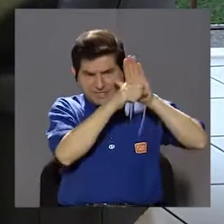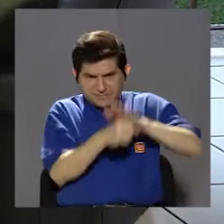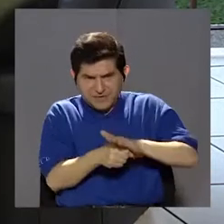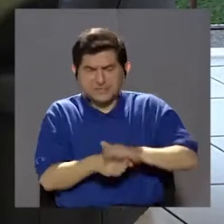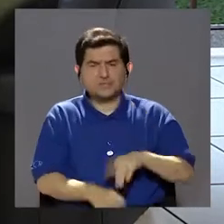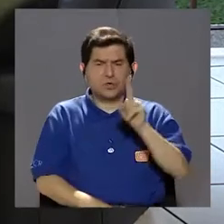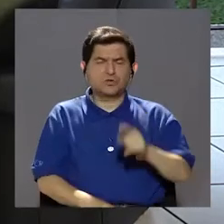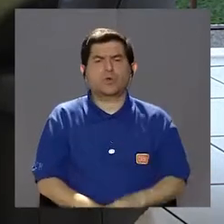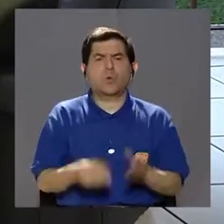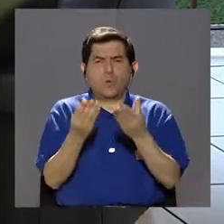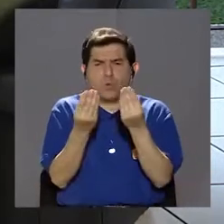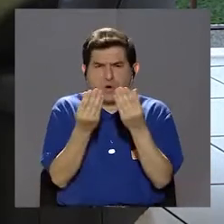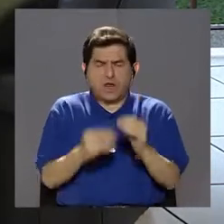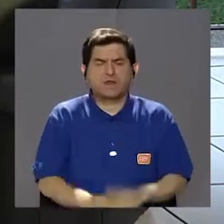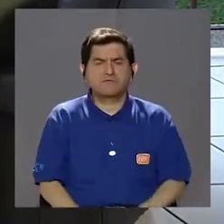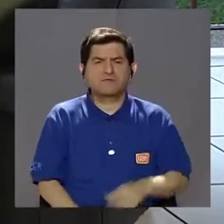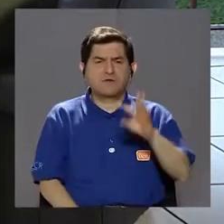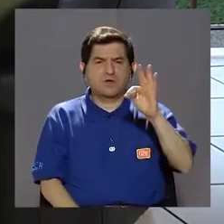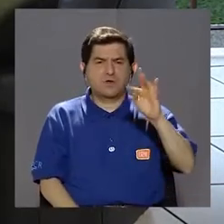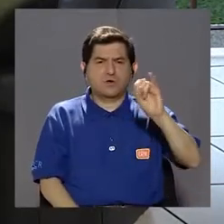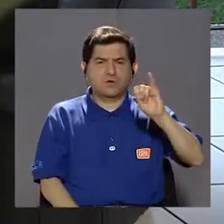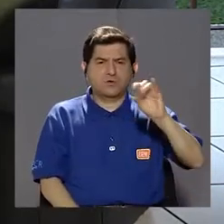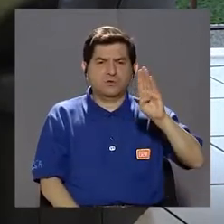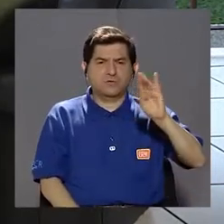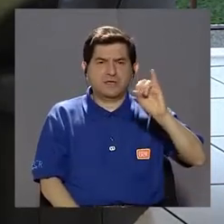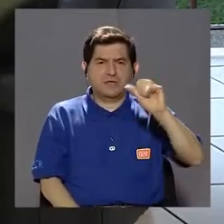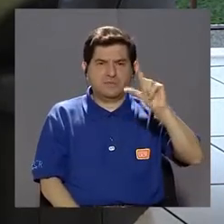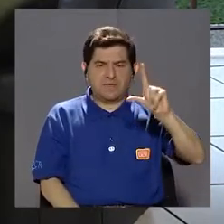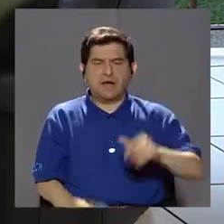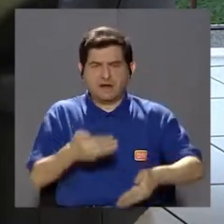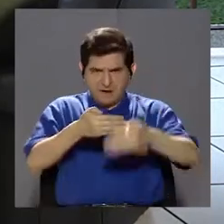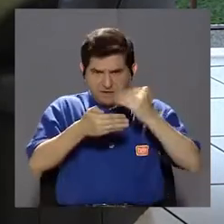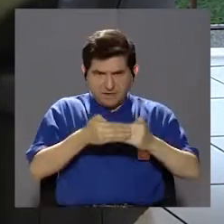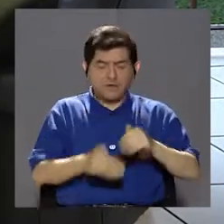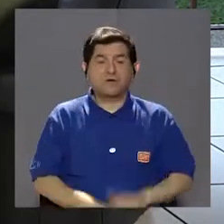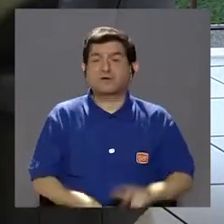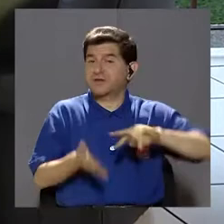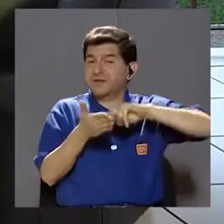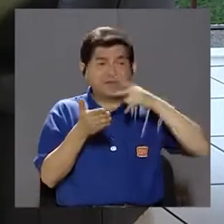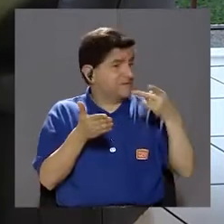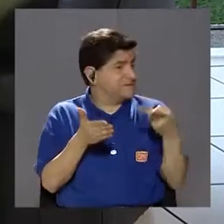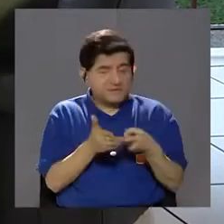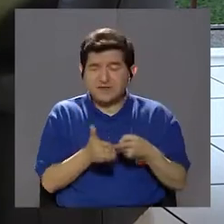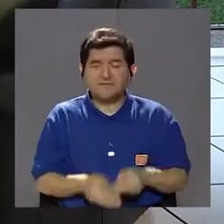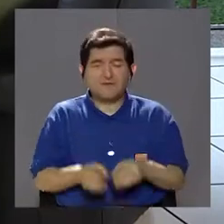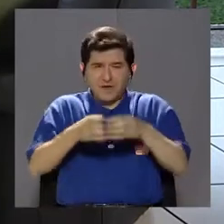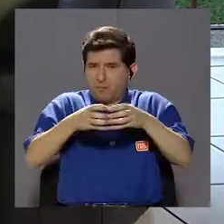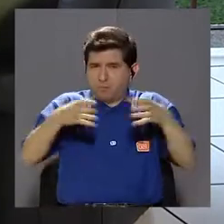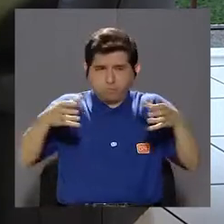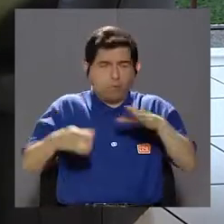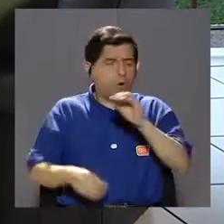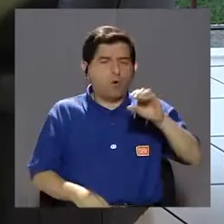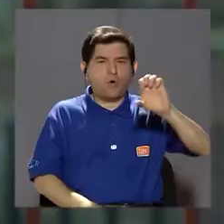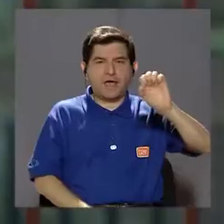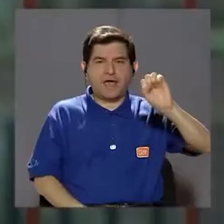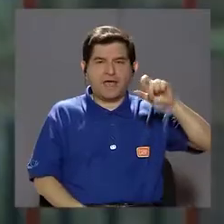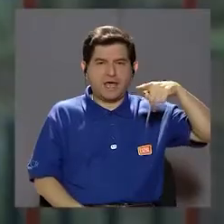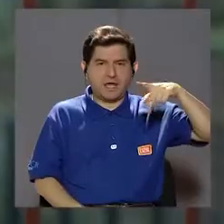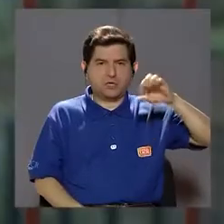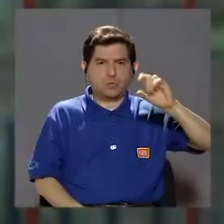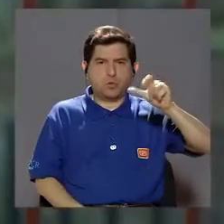compresión de un nervio que se llama tibial posterior, que va a dar un dolor hacia la planta del pie y no es ni facitis y no es espolón.